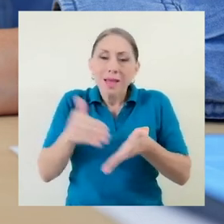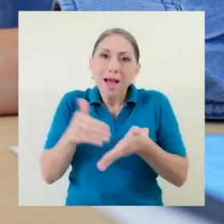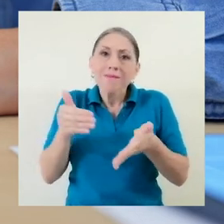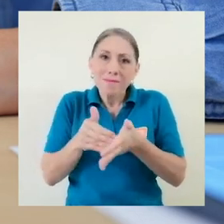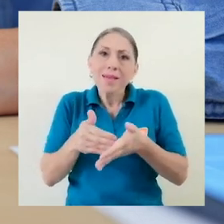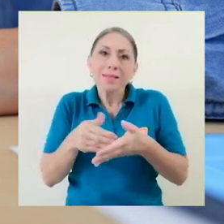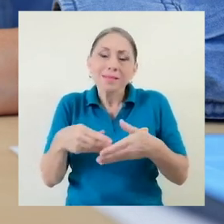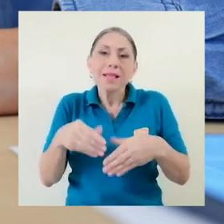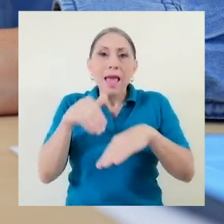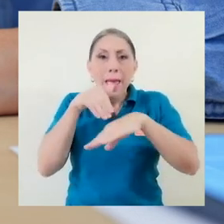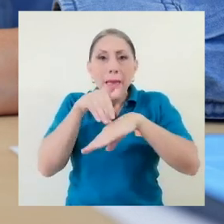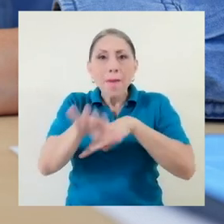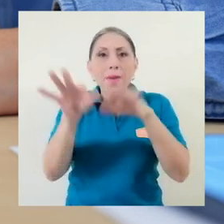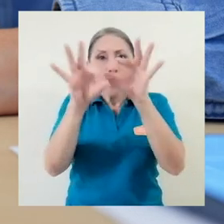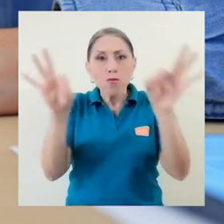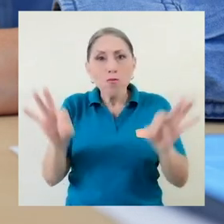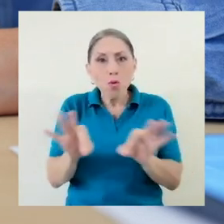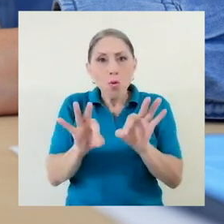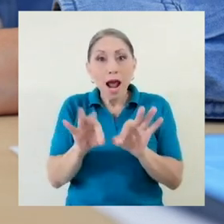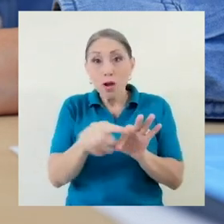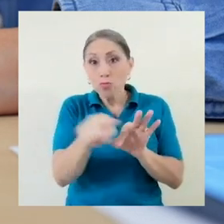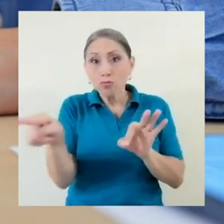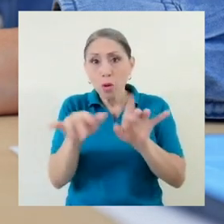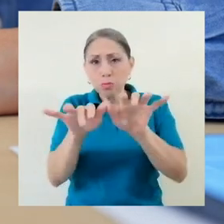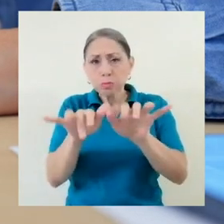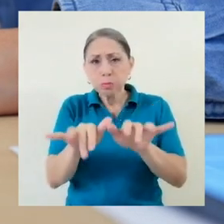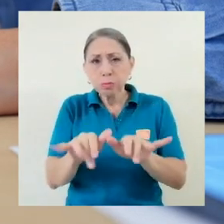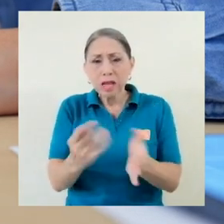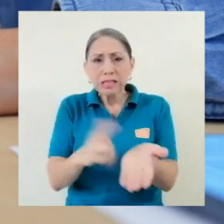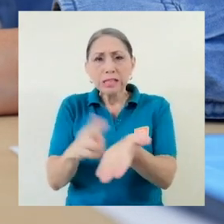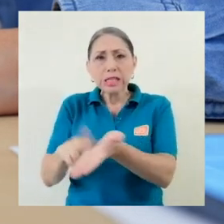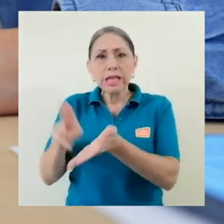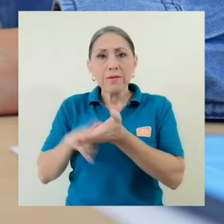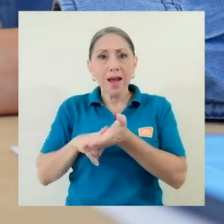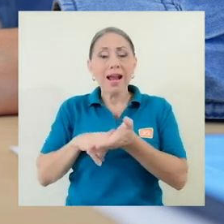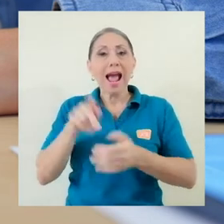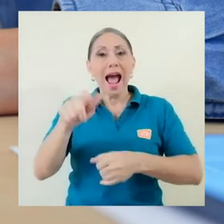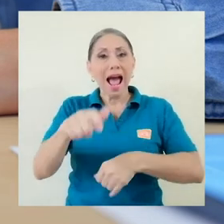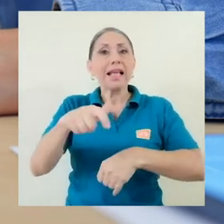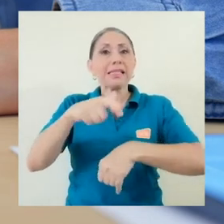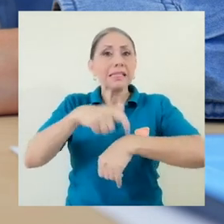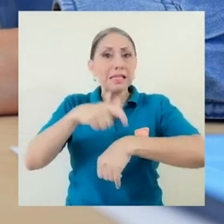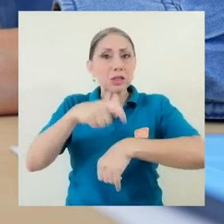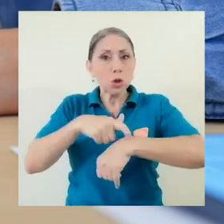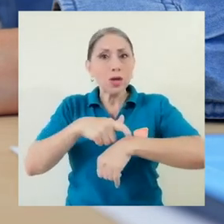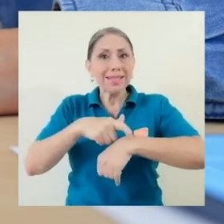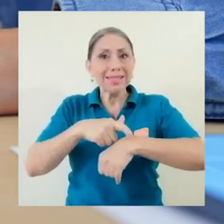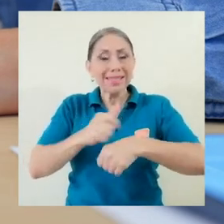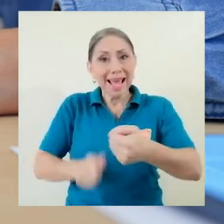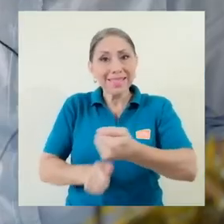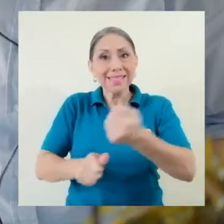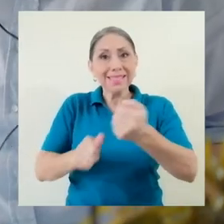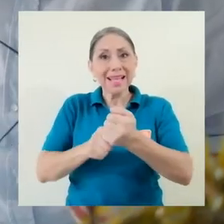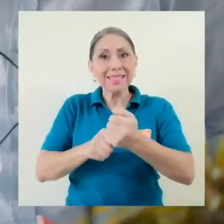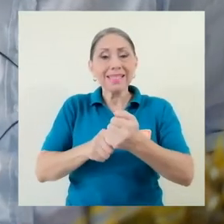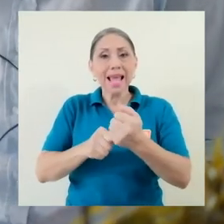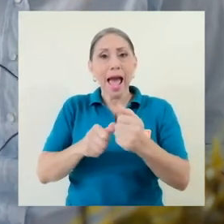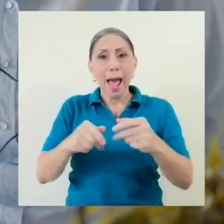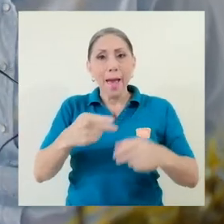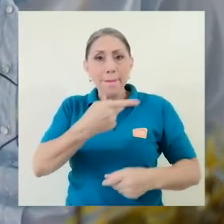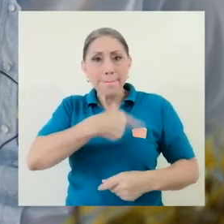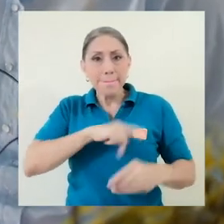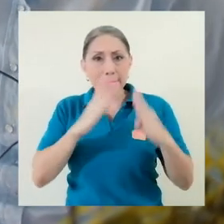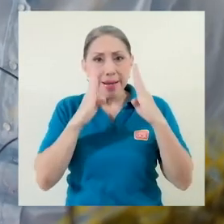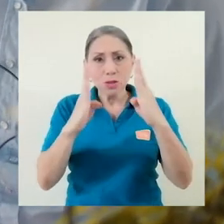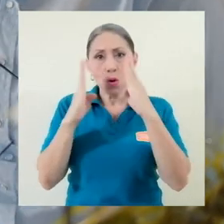nuevamente un formulario para que más jóvenes se inscriban a las sesiones de asistencia personalizada. Incluso